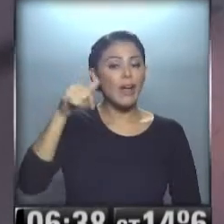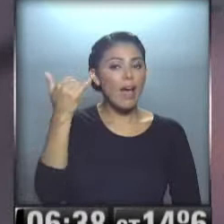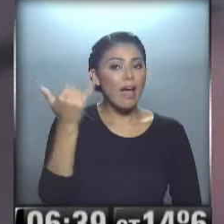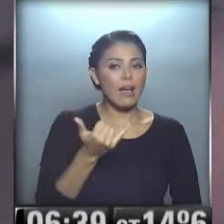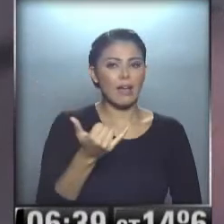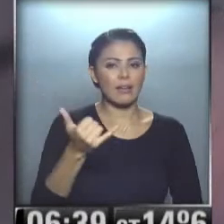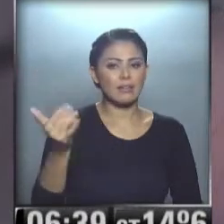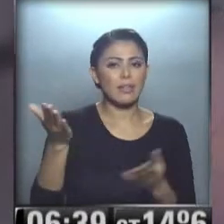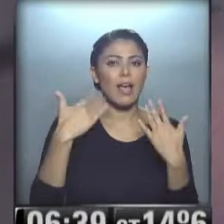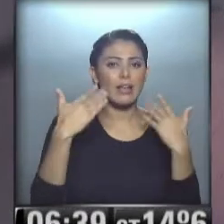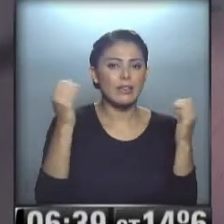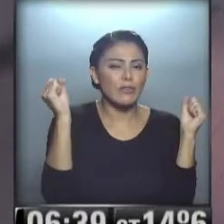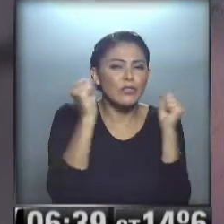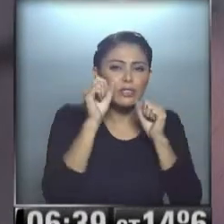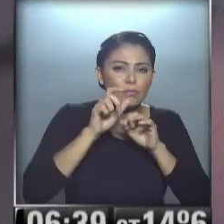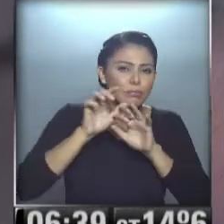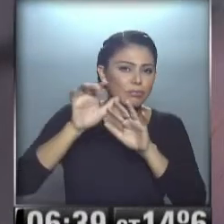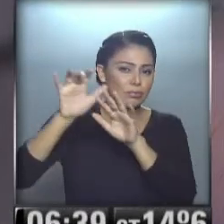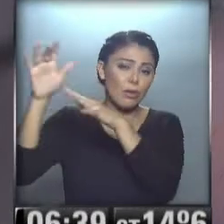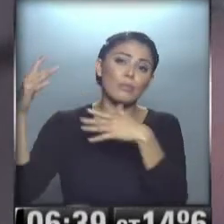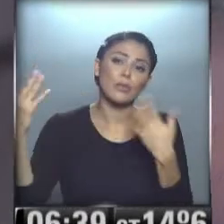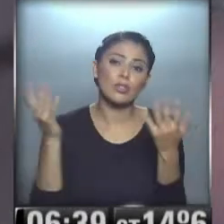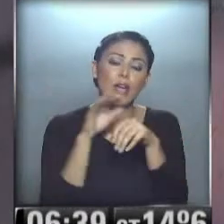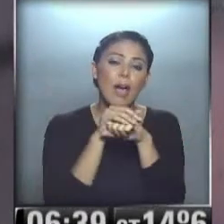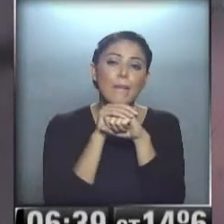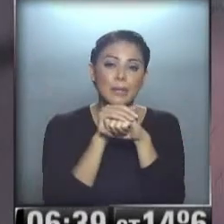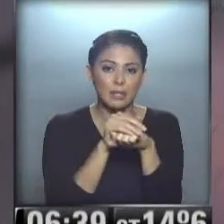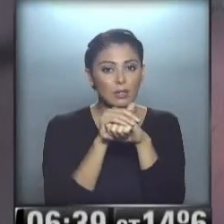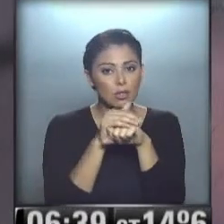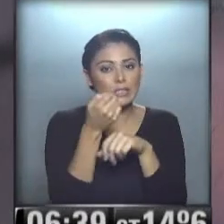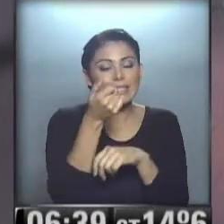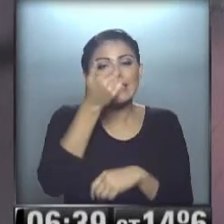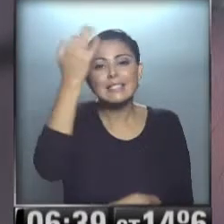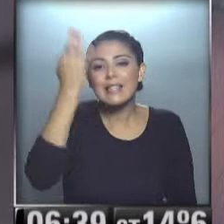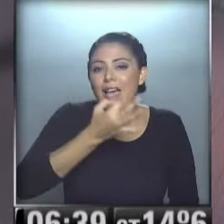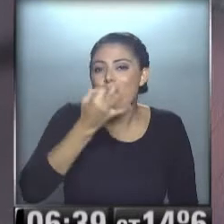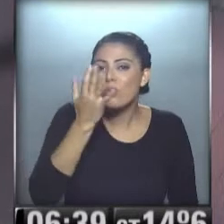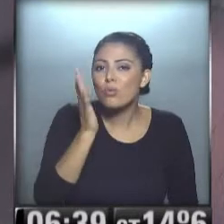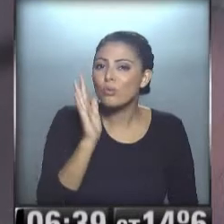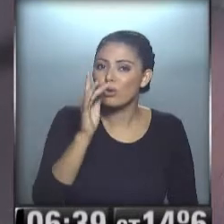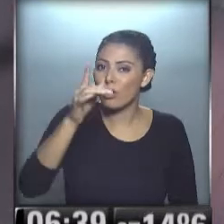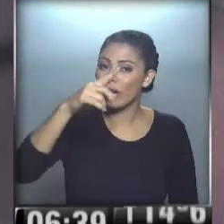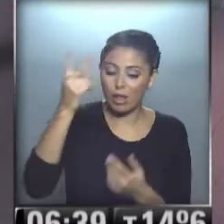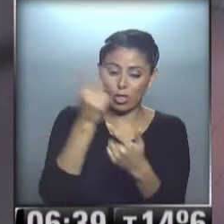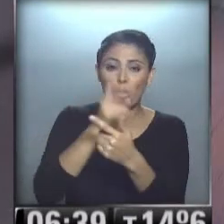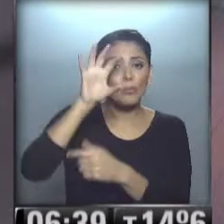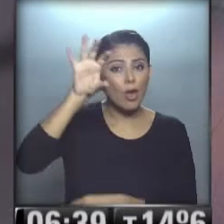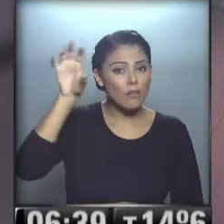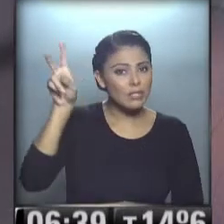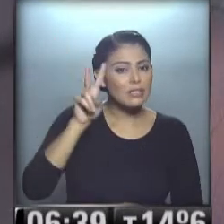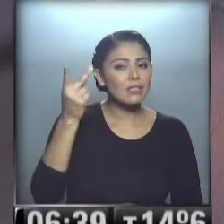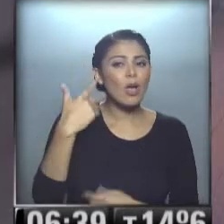pasar... ...un frente de aire frío... ...por lo tanto, queridos amigos... ...es altísima la probabilidad que tengan... ...alguna